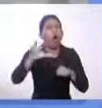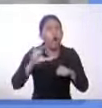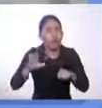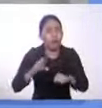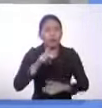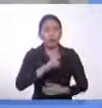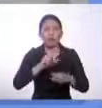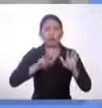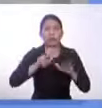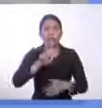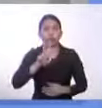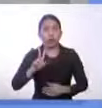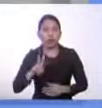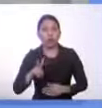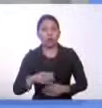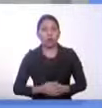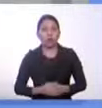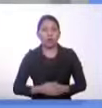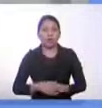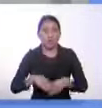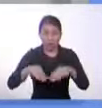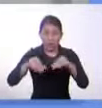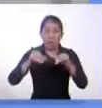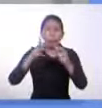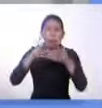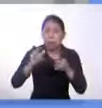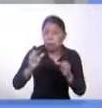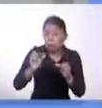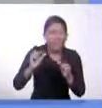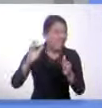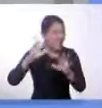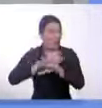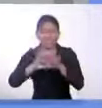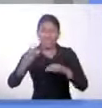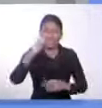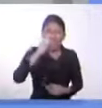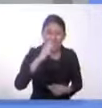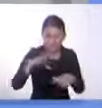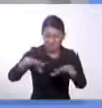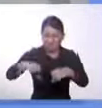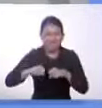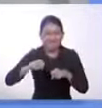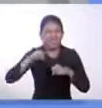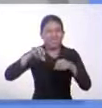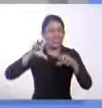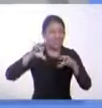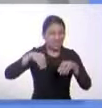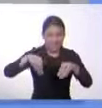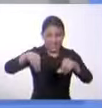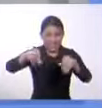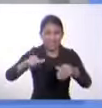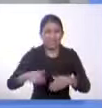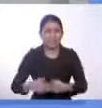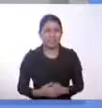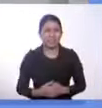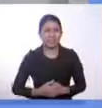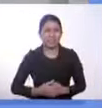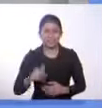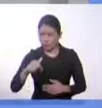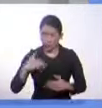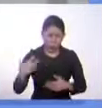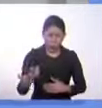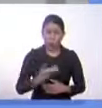los quiten lo último que los han dejado y los dejan a cero. Y hablo como alcaldía del Común, como comunidad